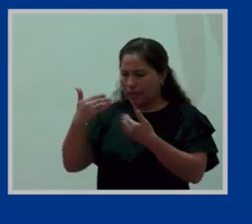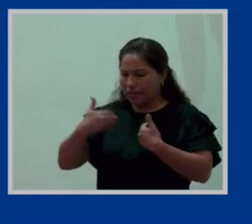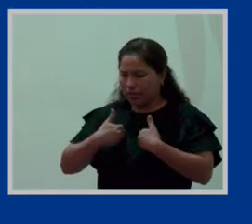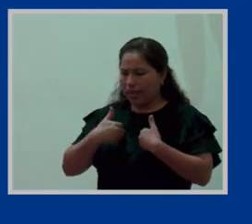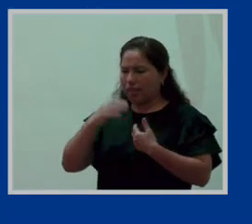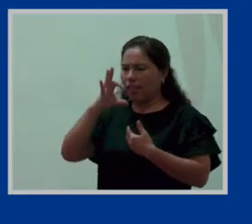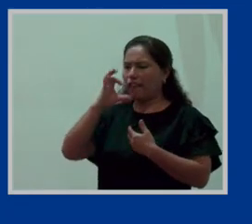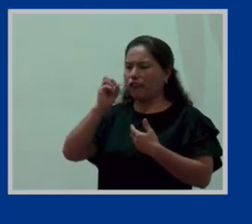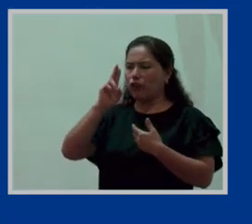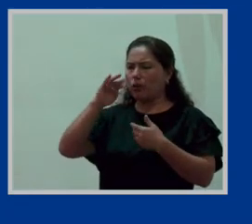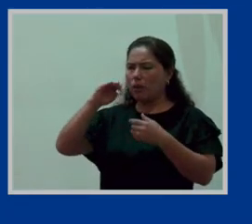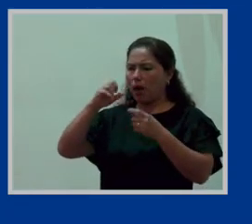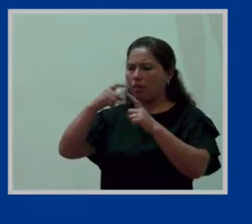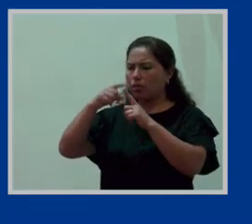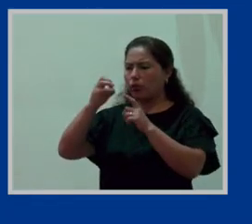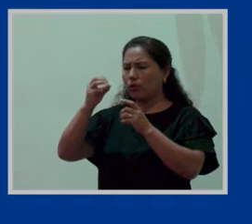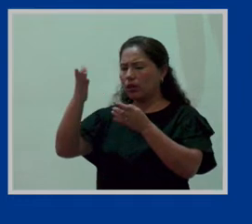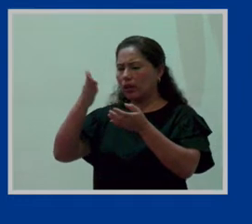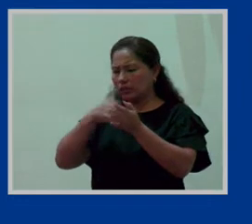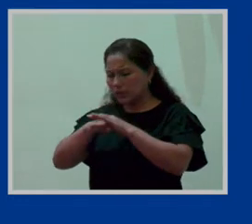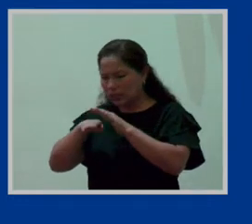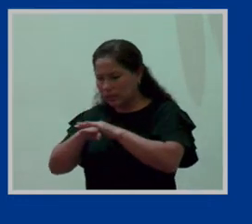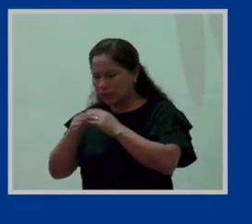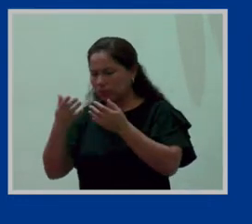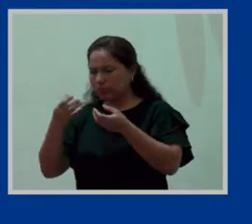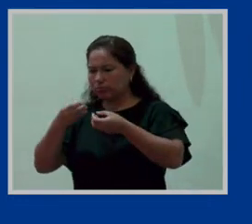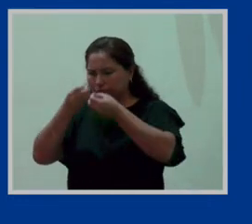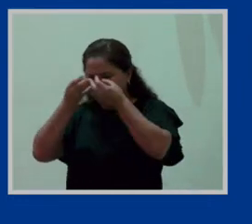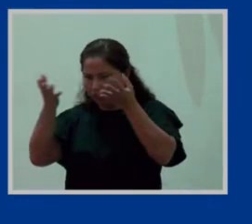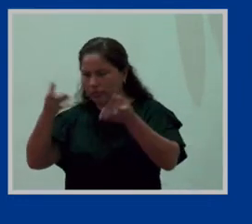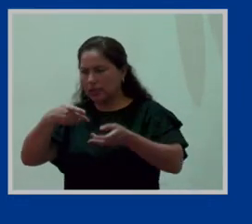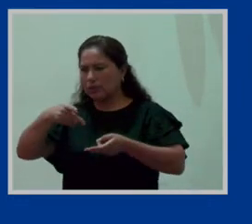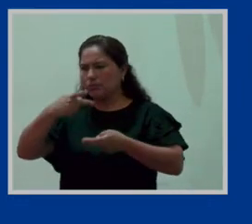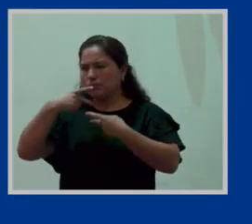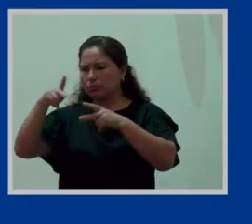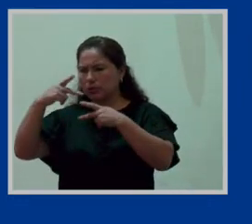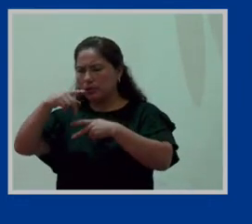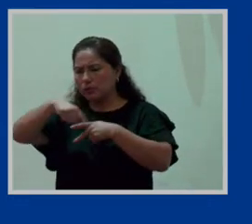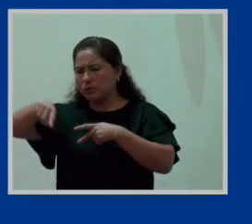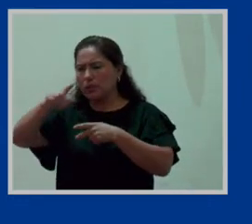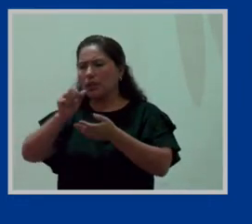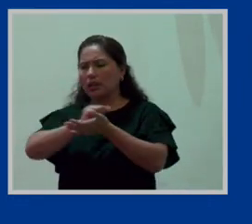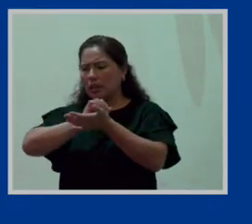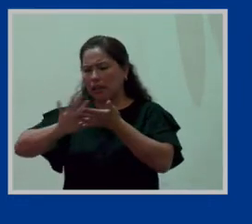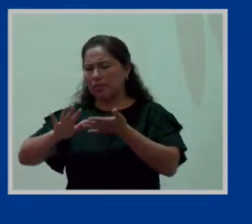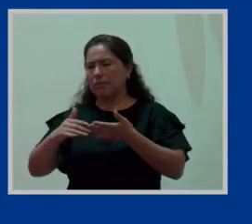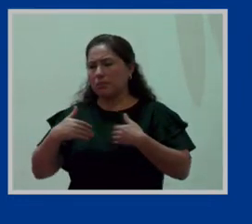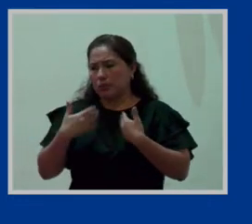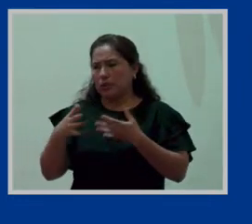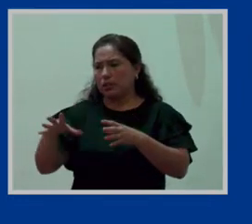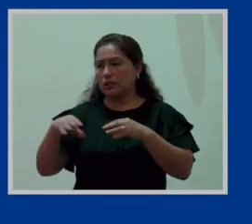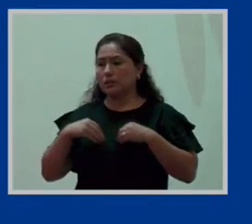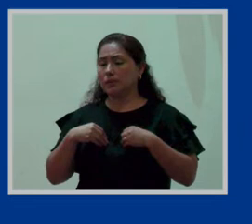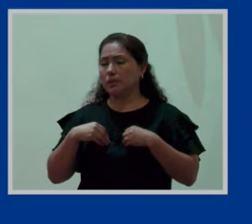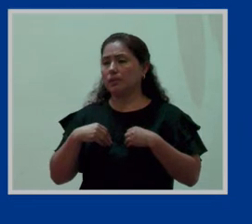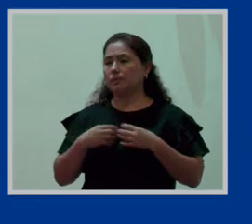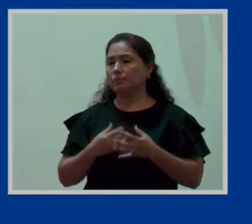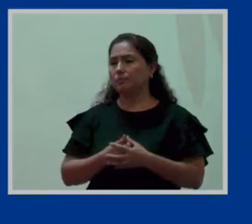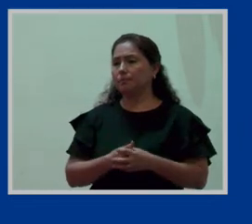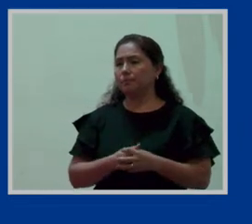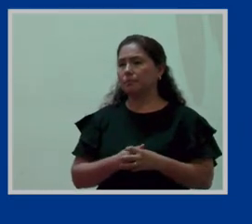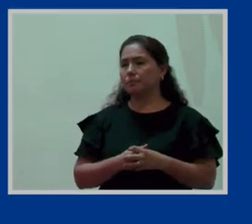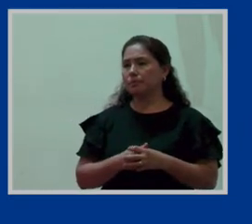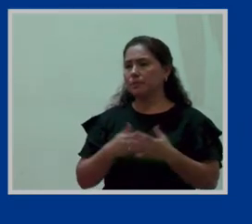que es de acceso público y también gratuito y esto no solamente va en cuanto